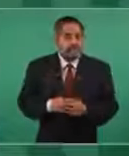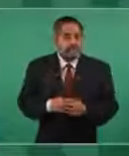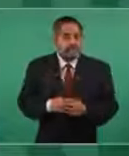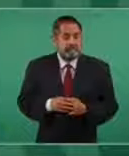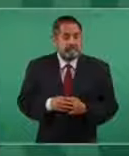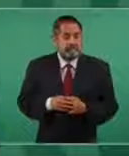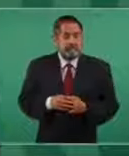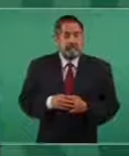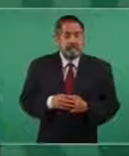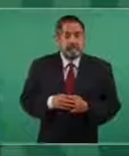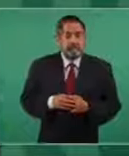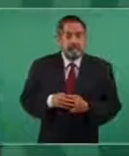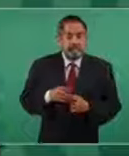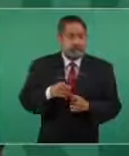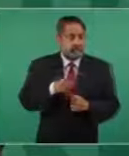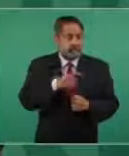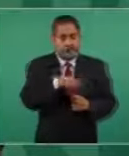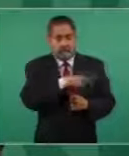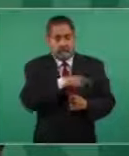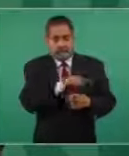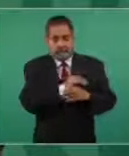los que no quieren escucharnos